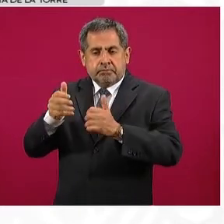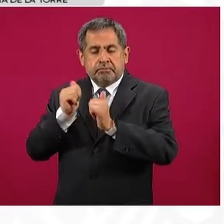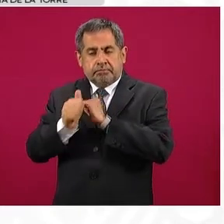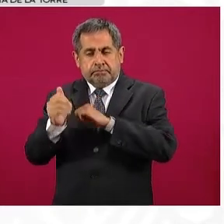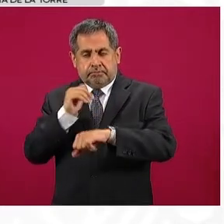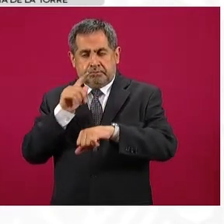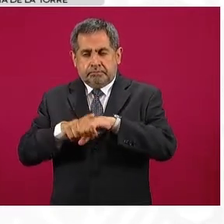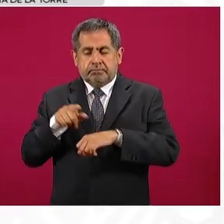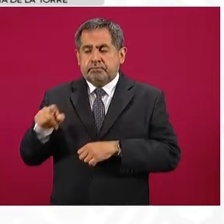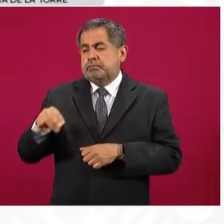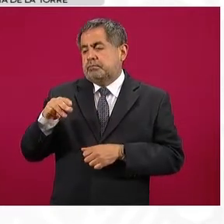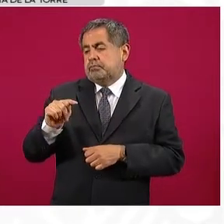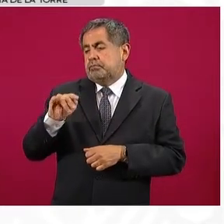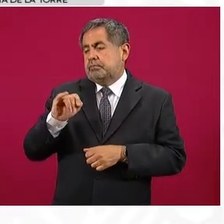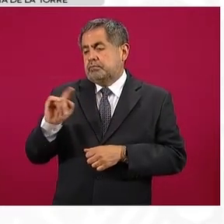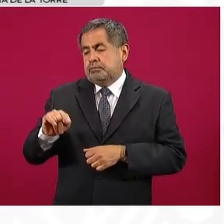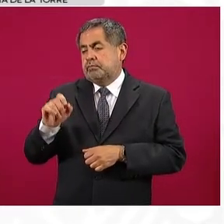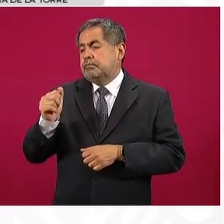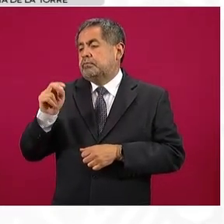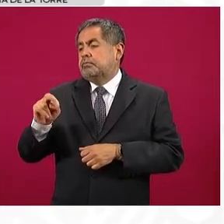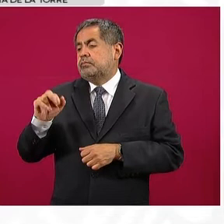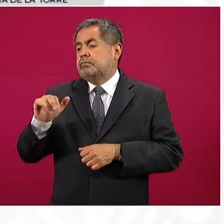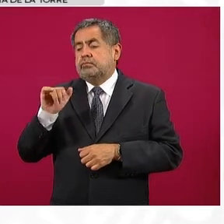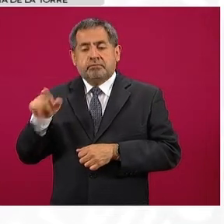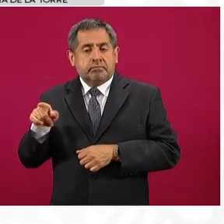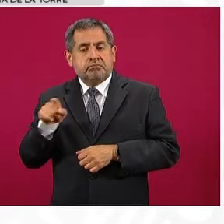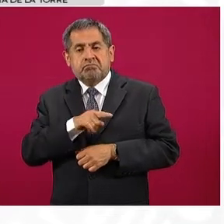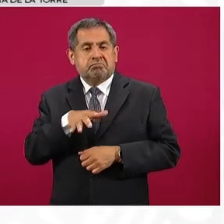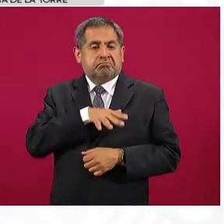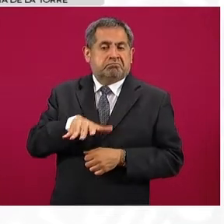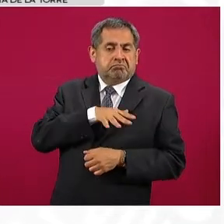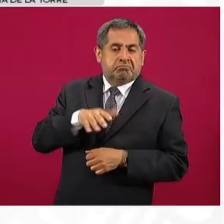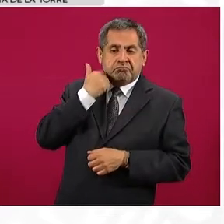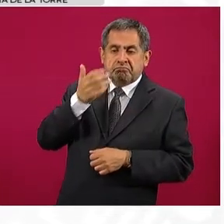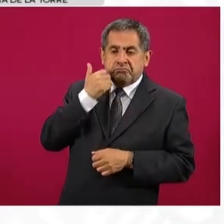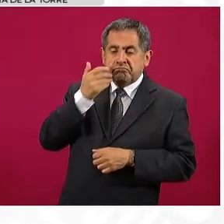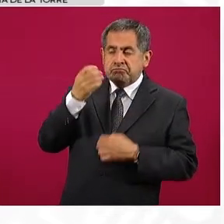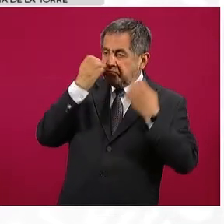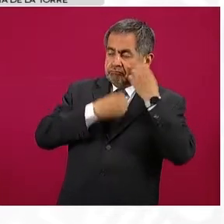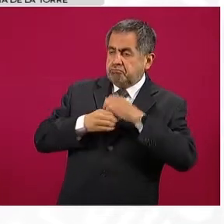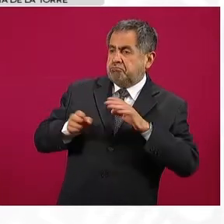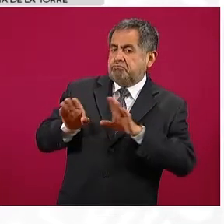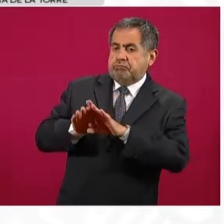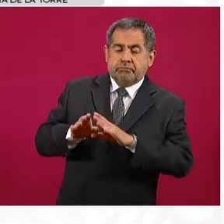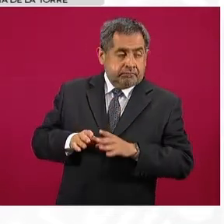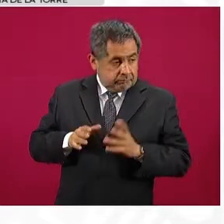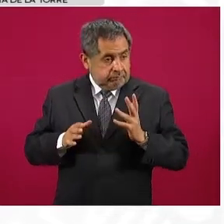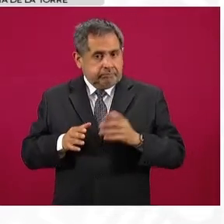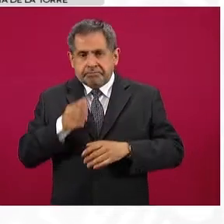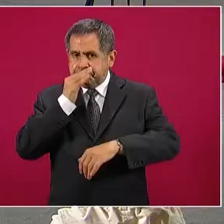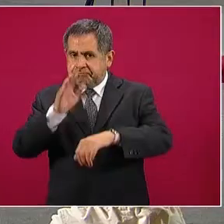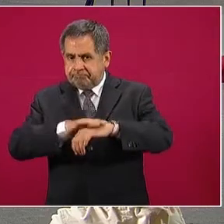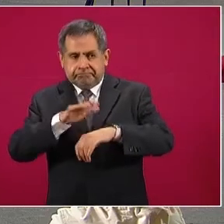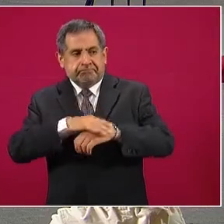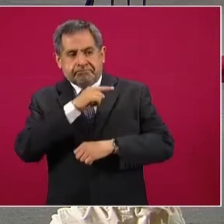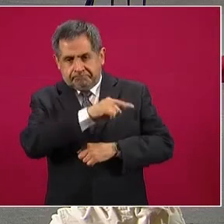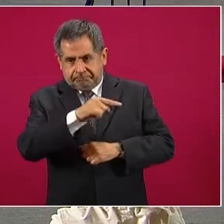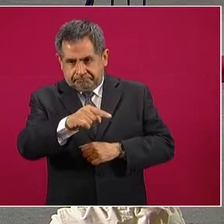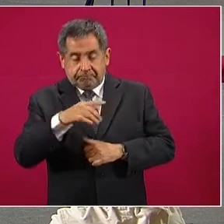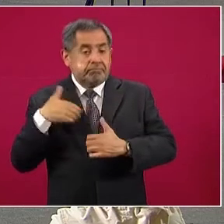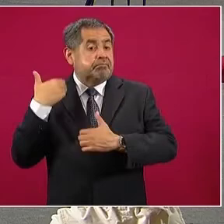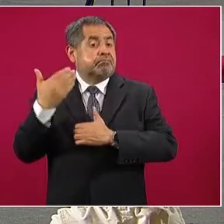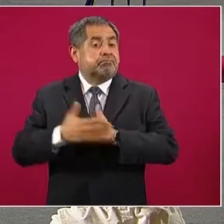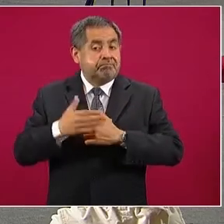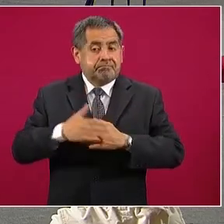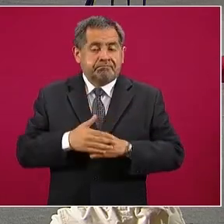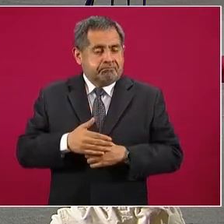federal Martínez San Rafael, para que los consumidores tomen en cuenta que estas gasolineras que vamos a visitar con la Guardia